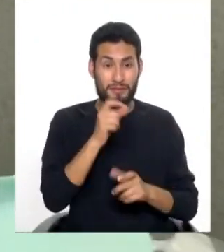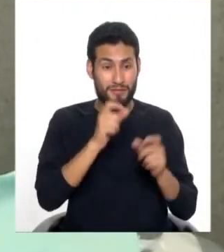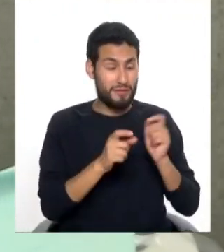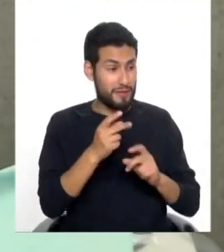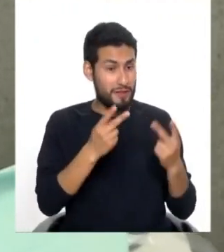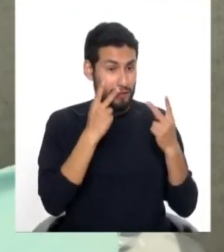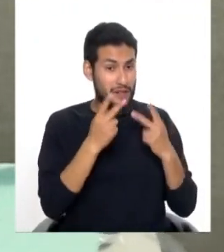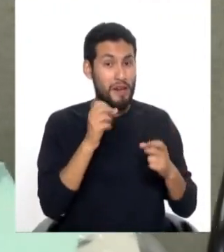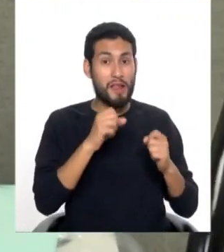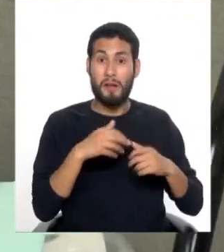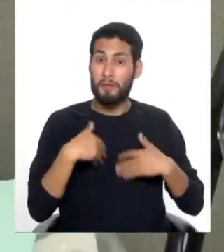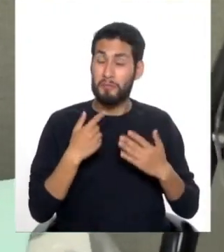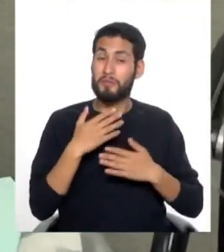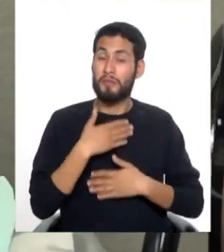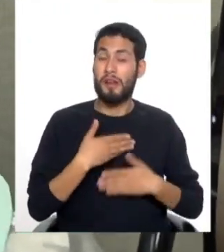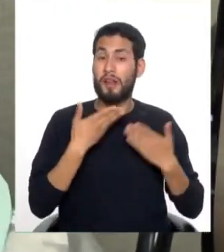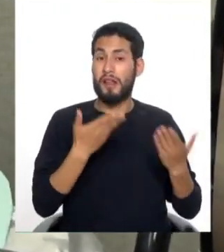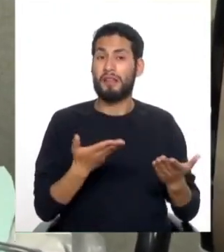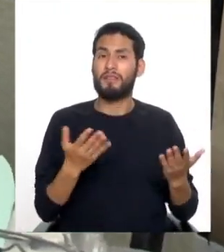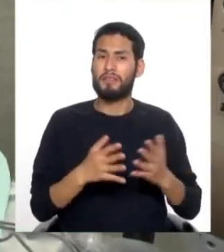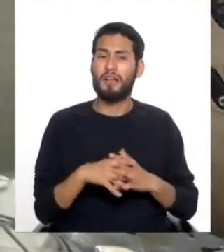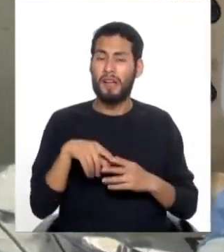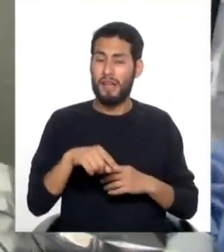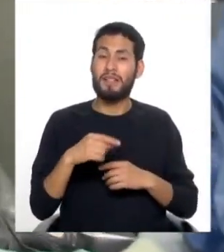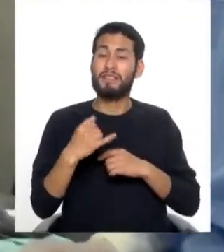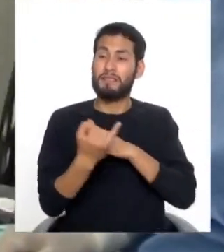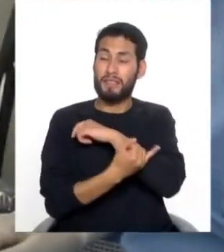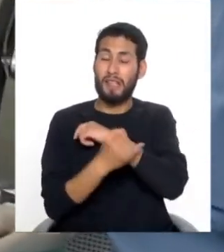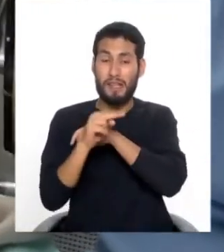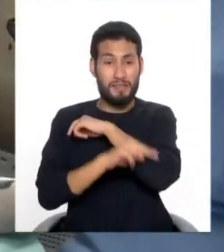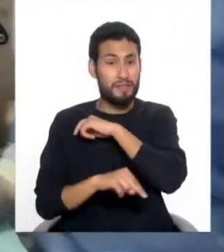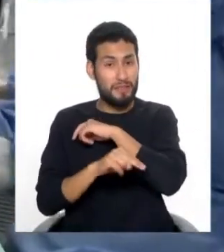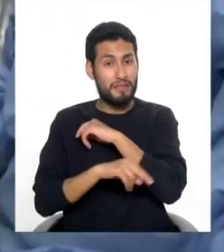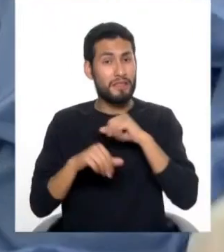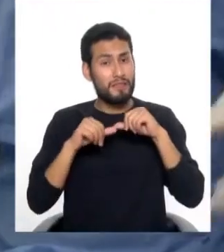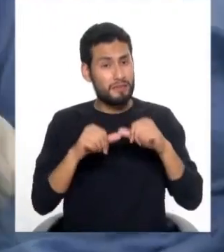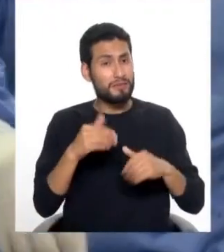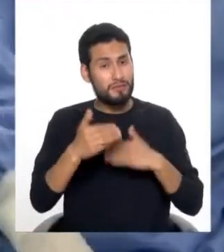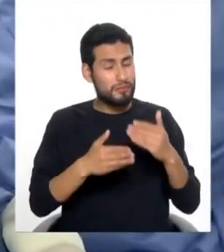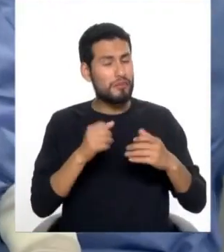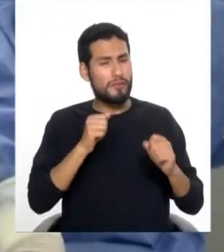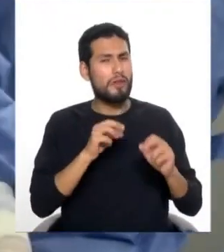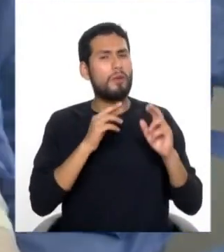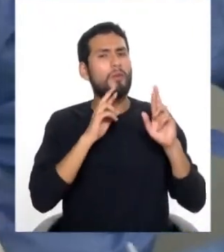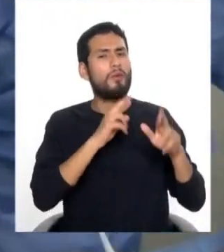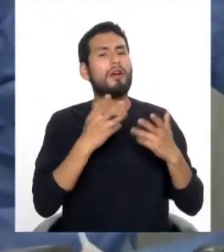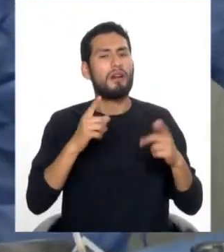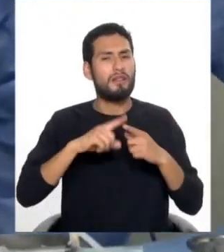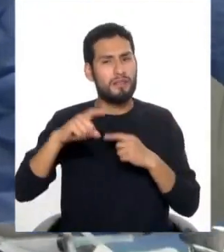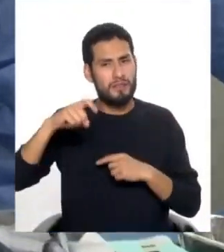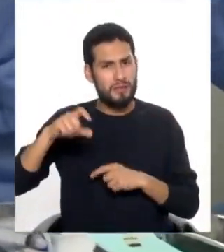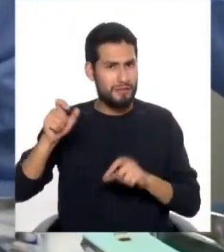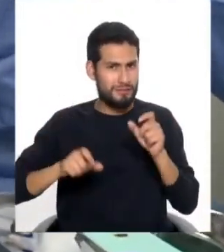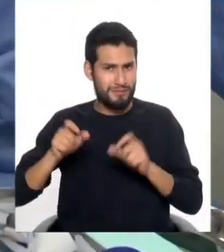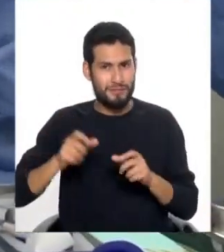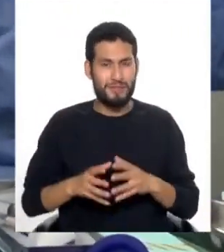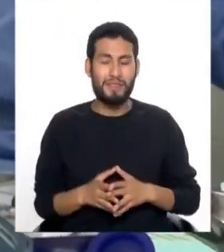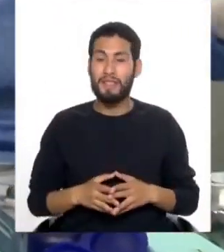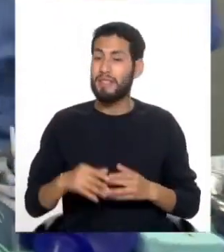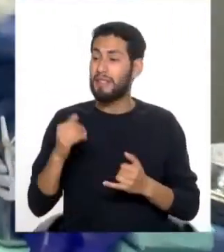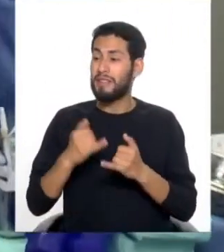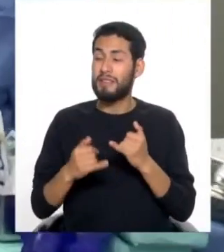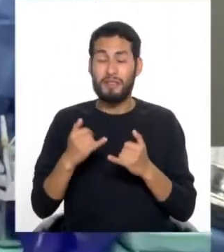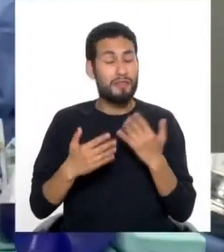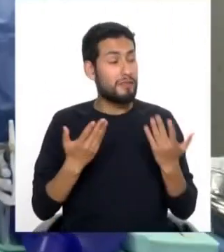observa para saber y asegurar que una institución a nivel nacional se sigue equipando para poder responder a las necesidades de las personas. Para terminar,